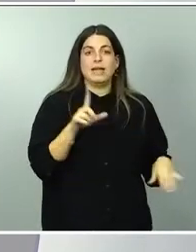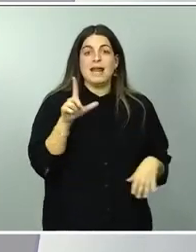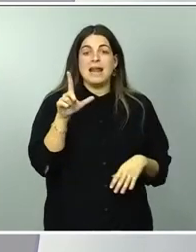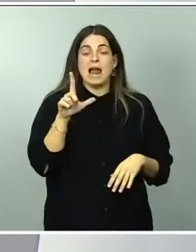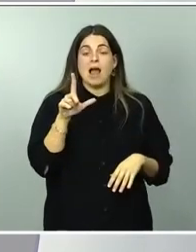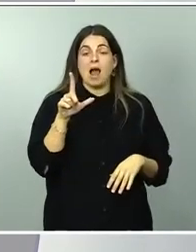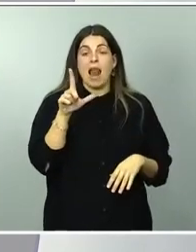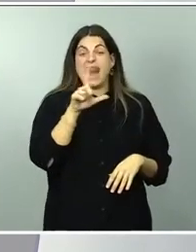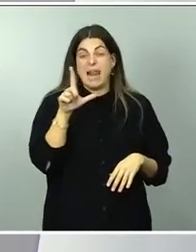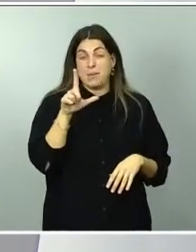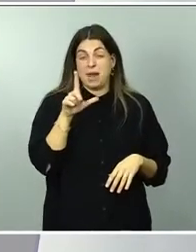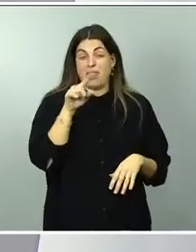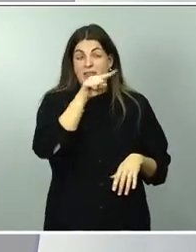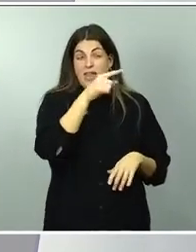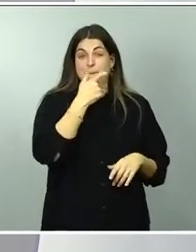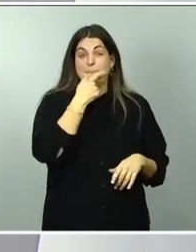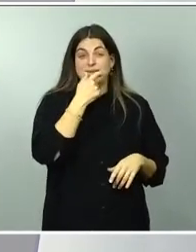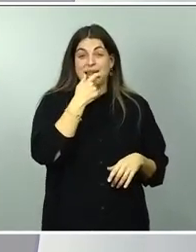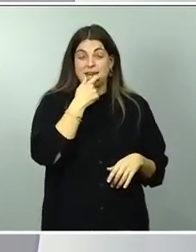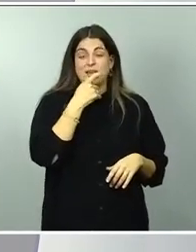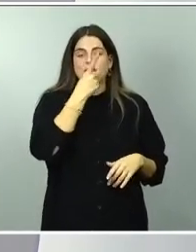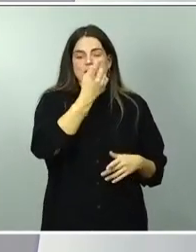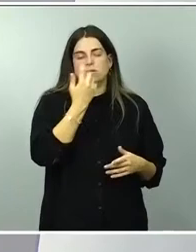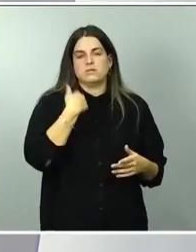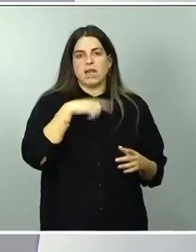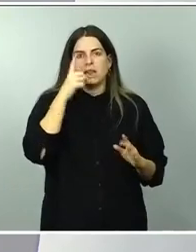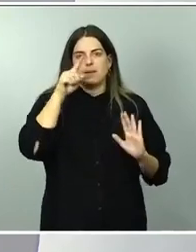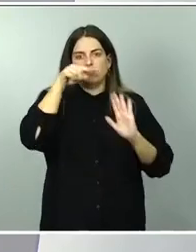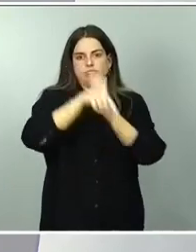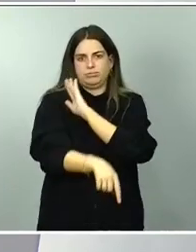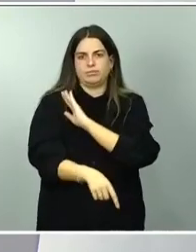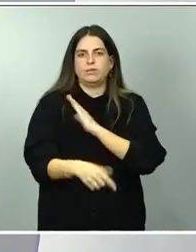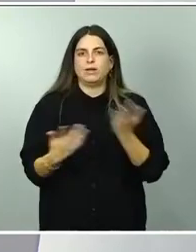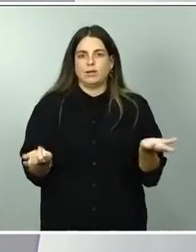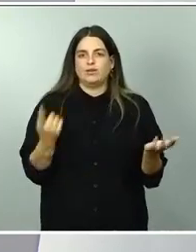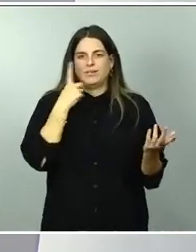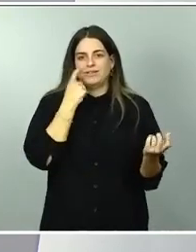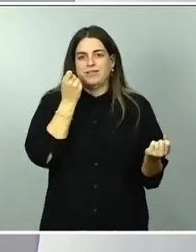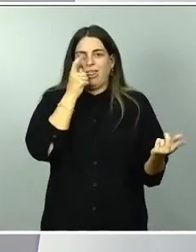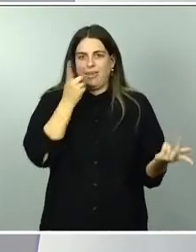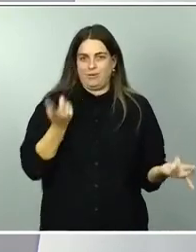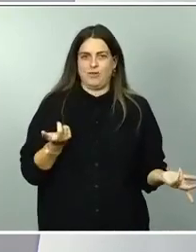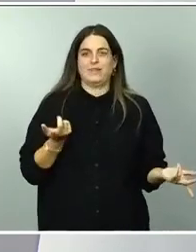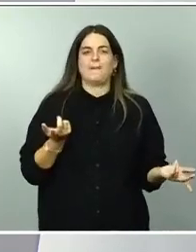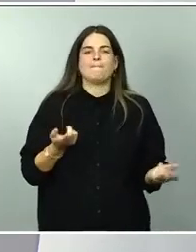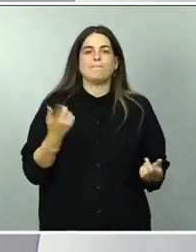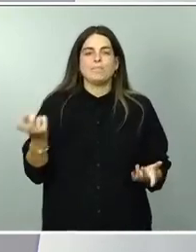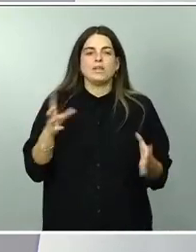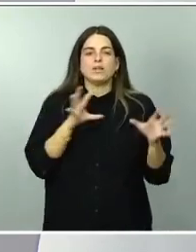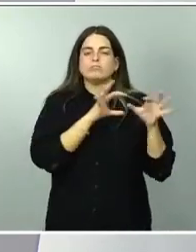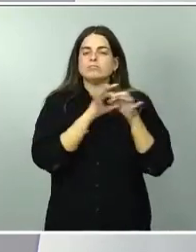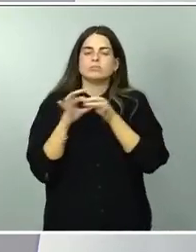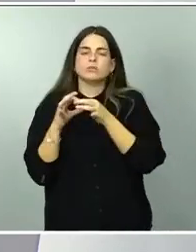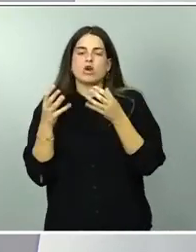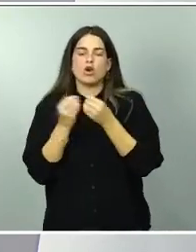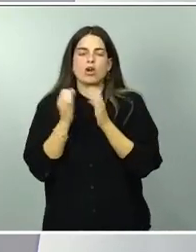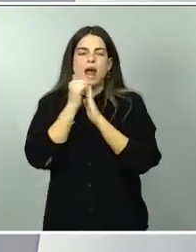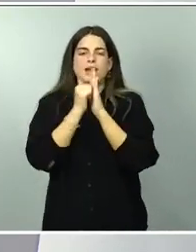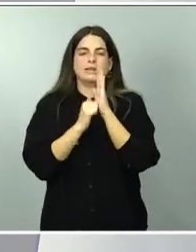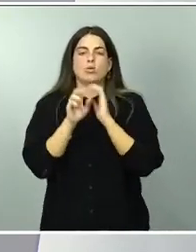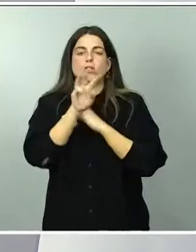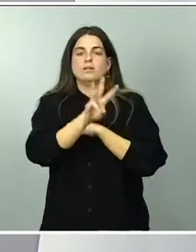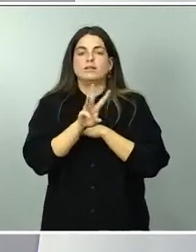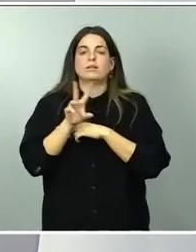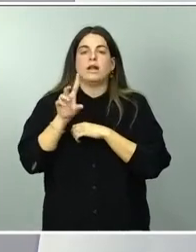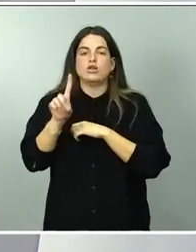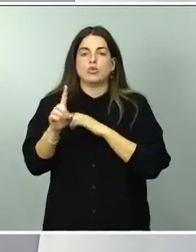Por tanto, estos nuevos gravámenes van en línea con la política, y son coherentes con el artículo 31 de